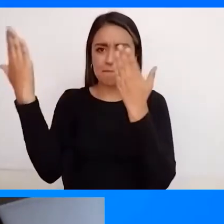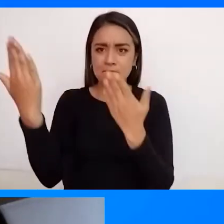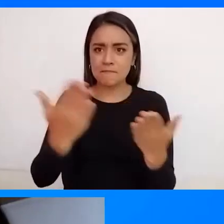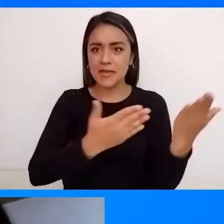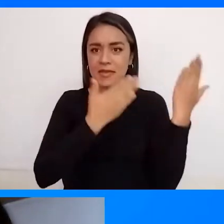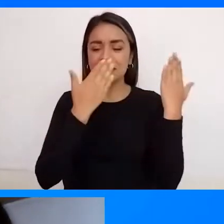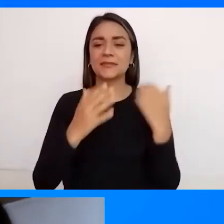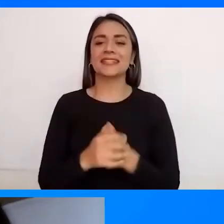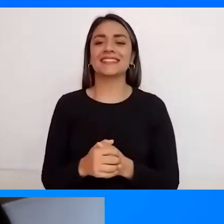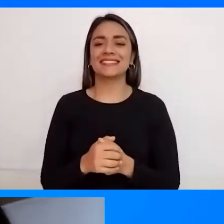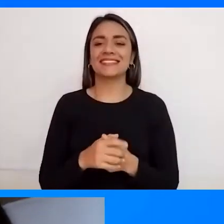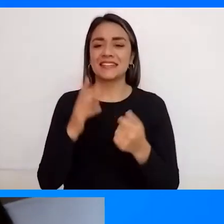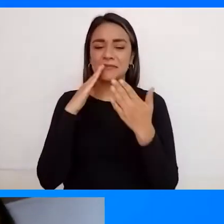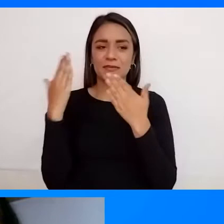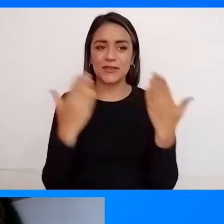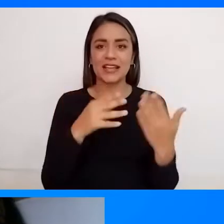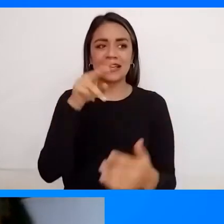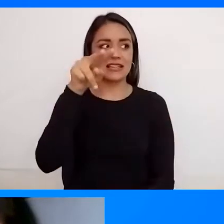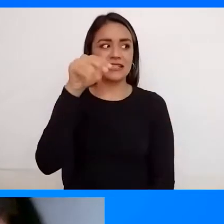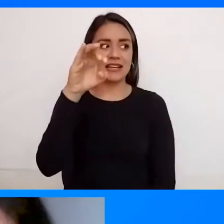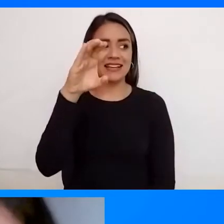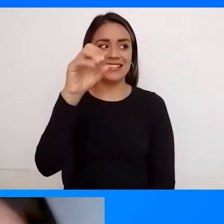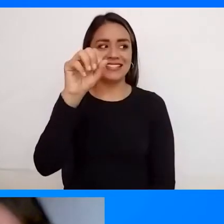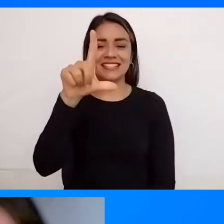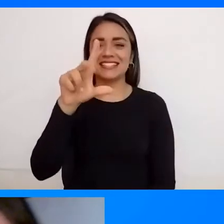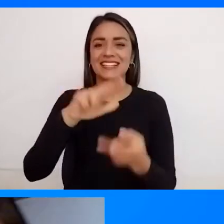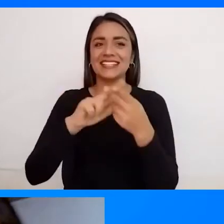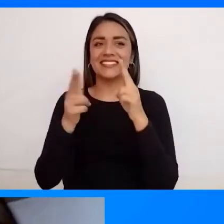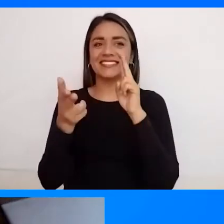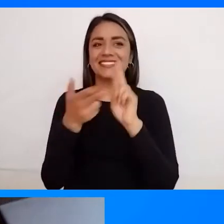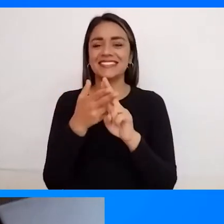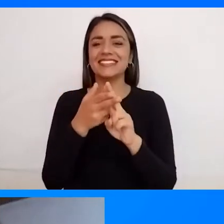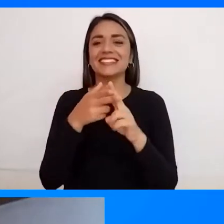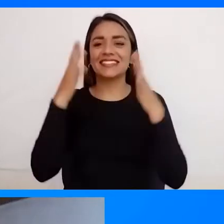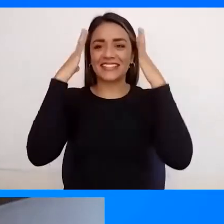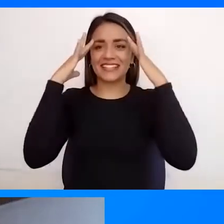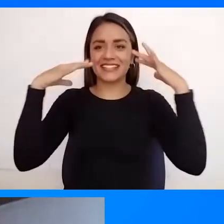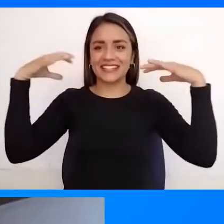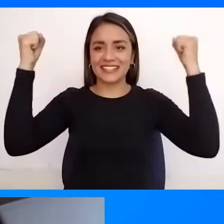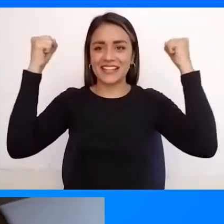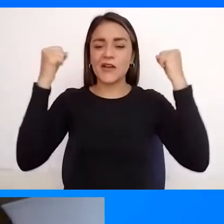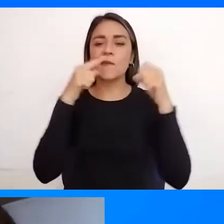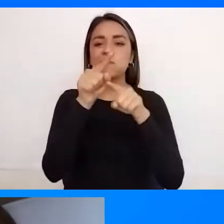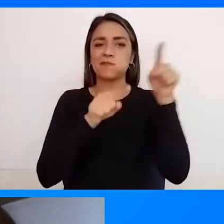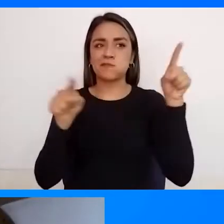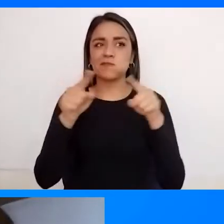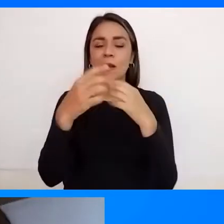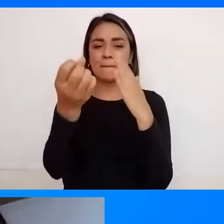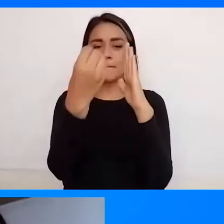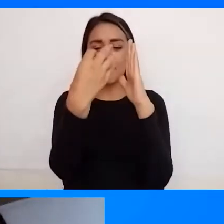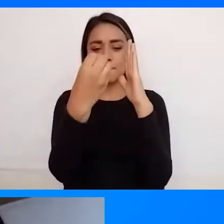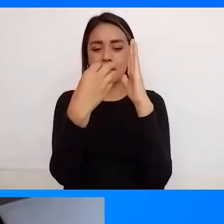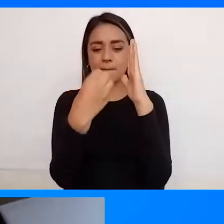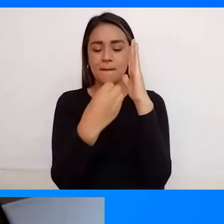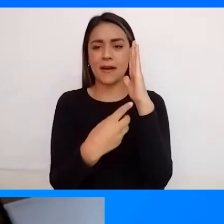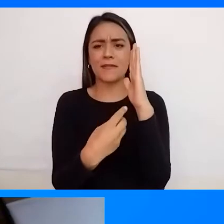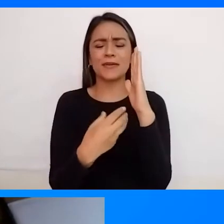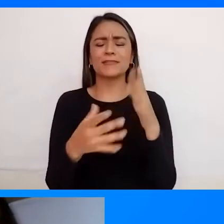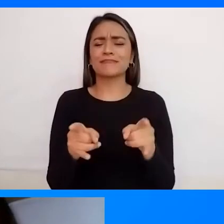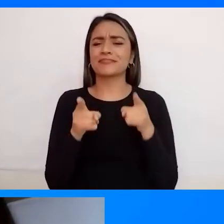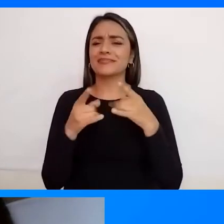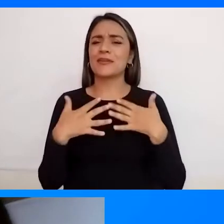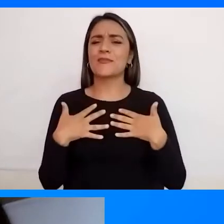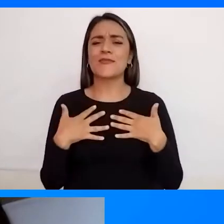Bienvenido Nicola Costa Del Colegio Cristóbal Colón Aquí estoy viendo todos sus comentarios Y estoy muy, muy